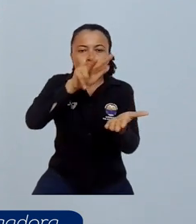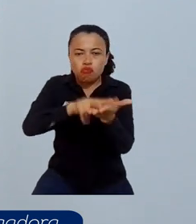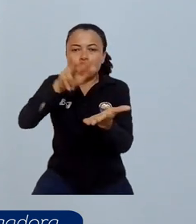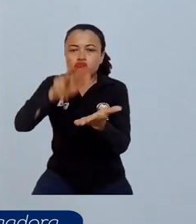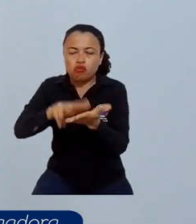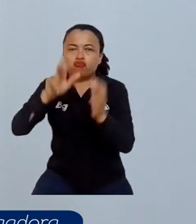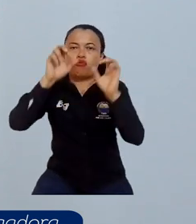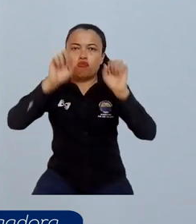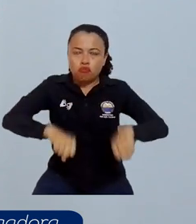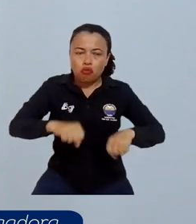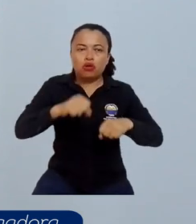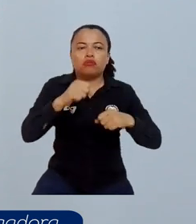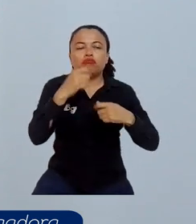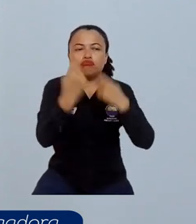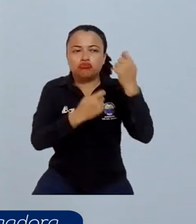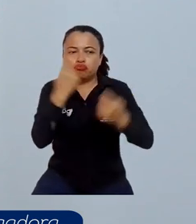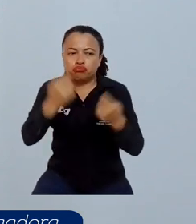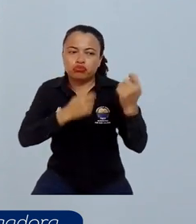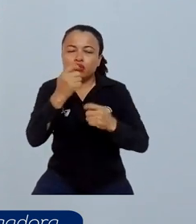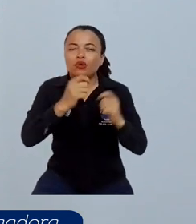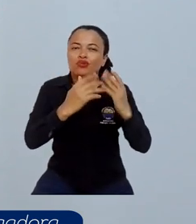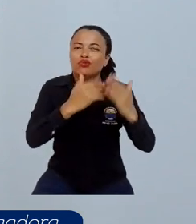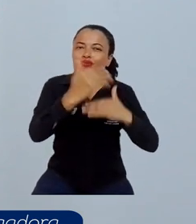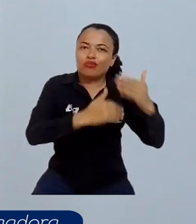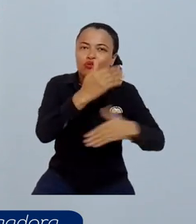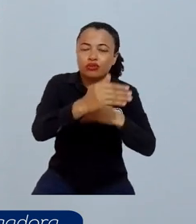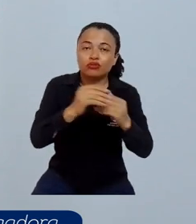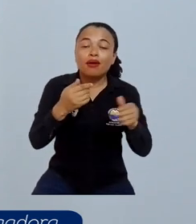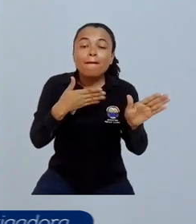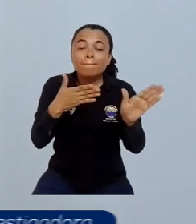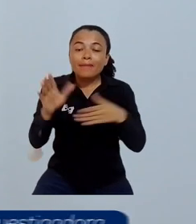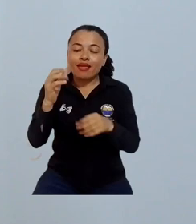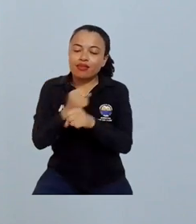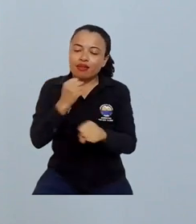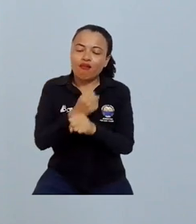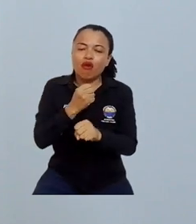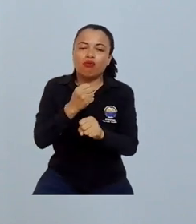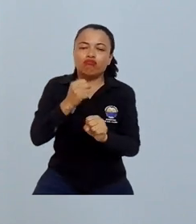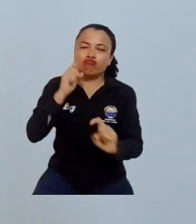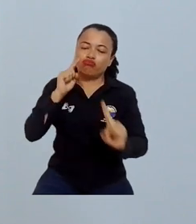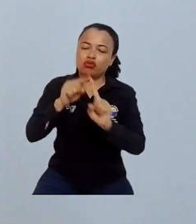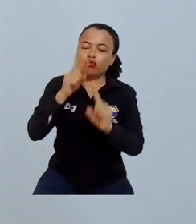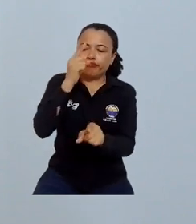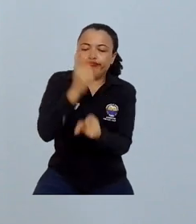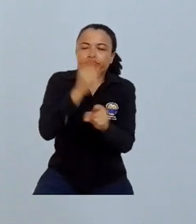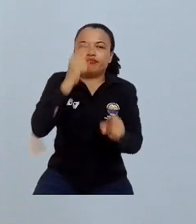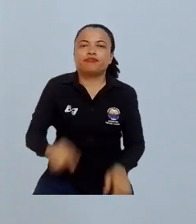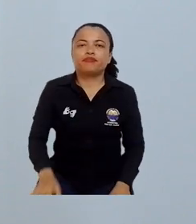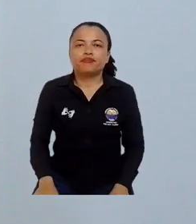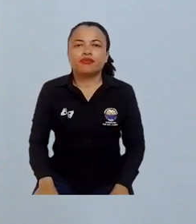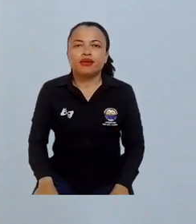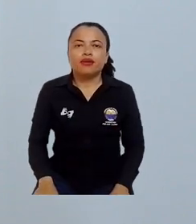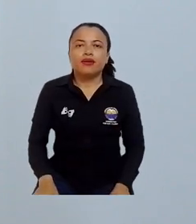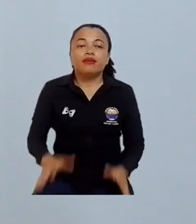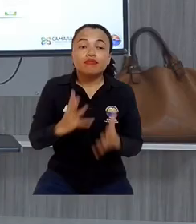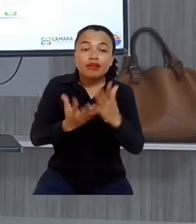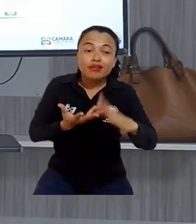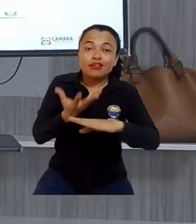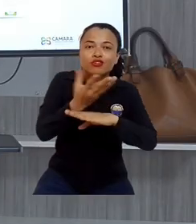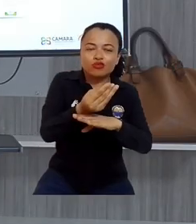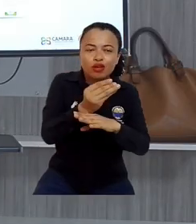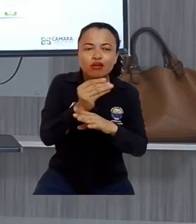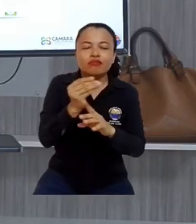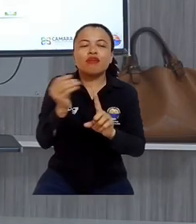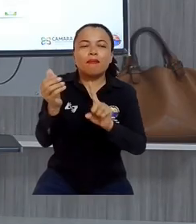validados mínimos viables dentro de los procesos y dando cumplimiento al plan de trabajo proyectado.